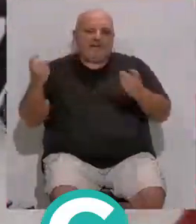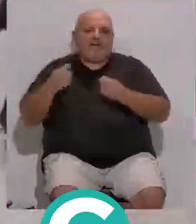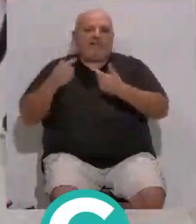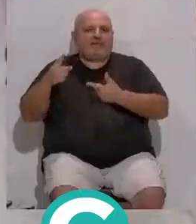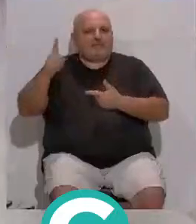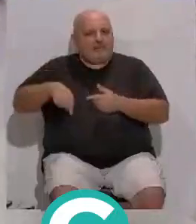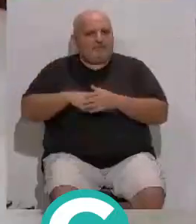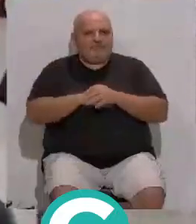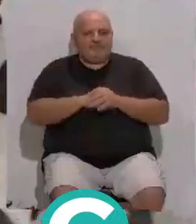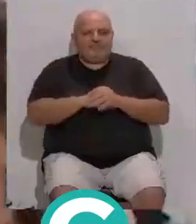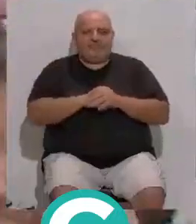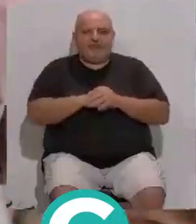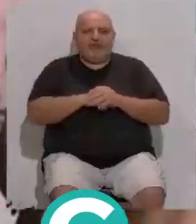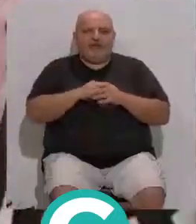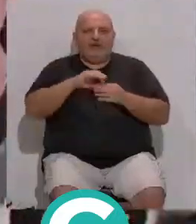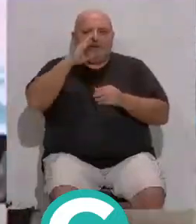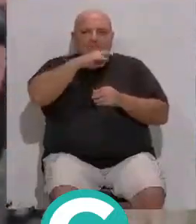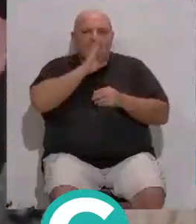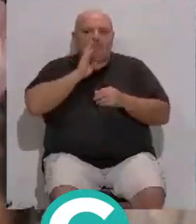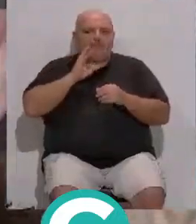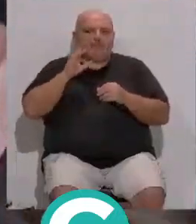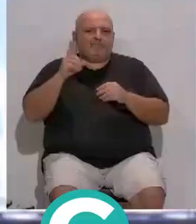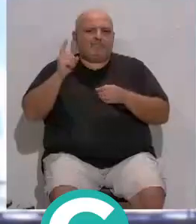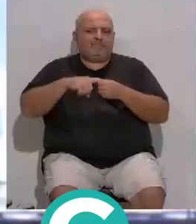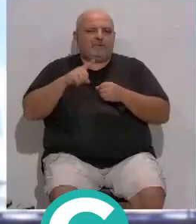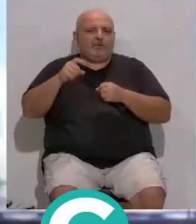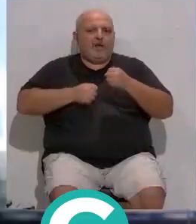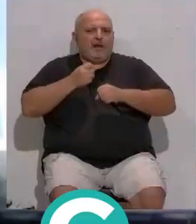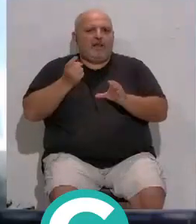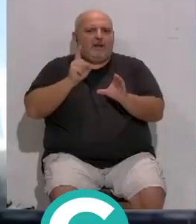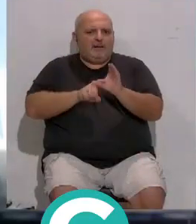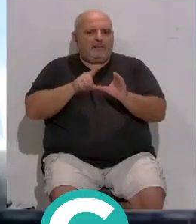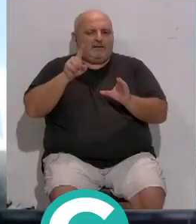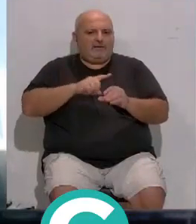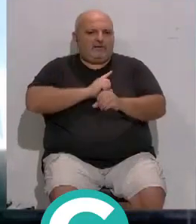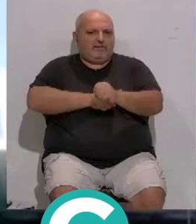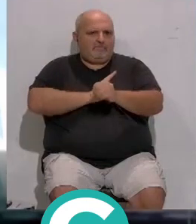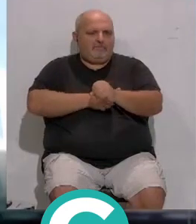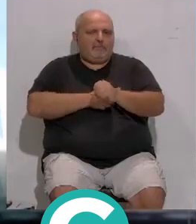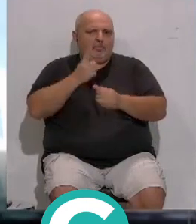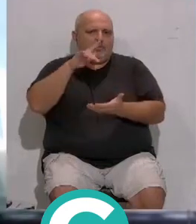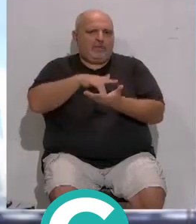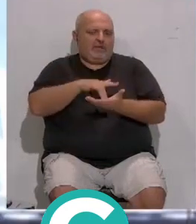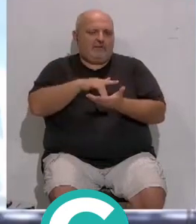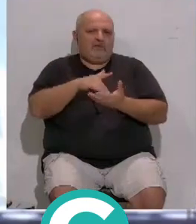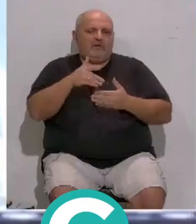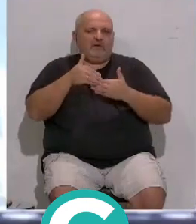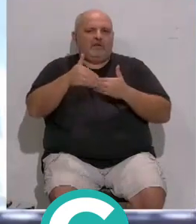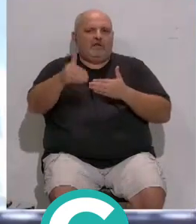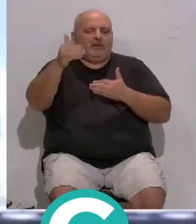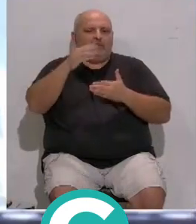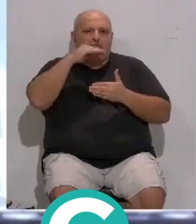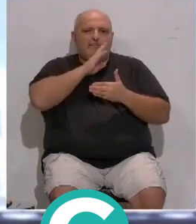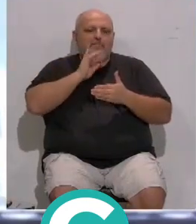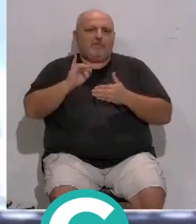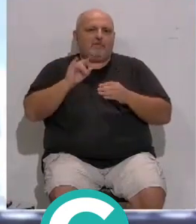especiales. ...participación a los papás y a las mamás... que tengan su carrera deportiva... ...se habrá un día, esa es nuestra intención... ...de que los padres y